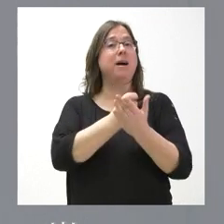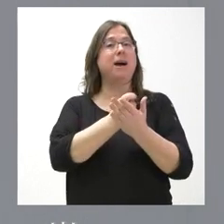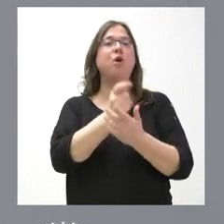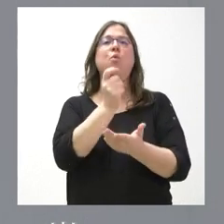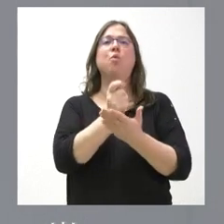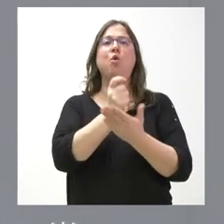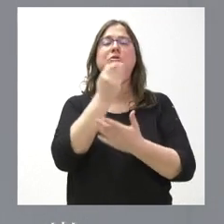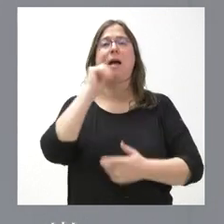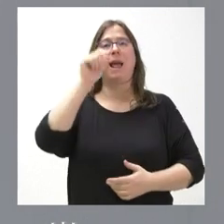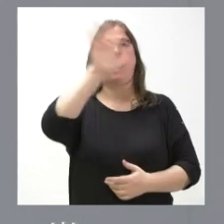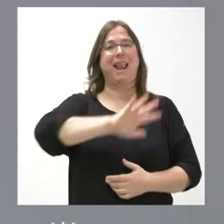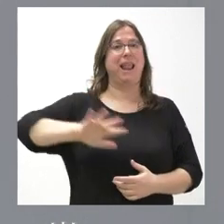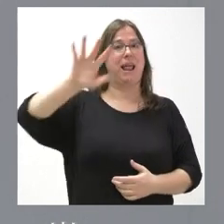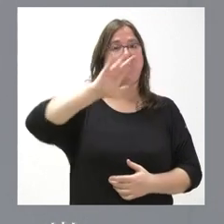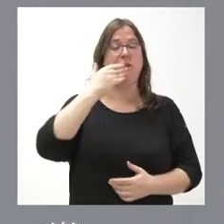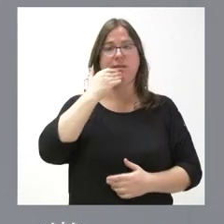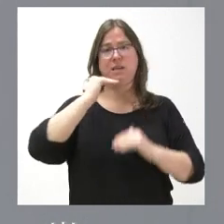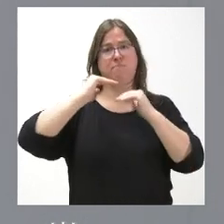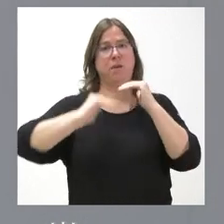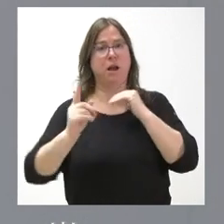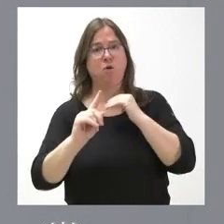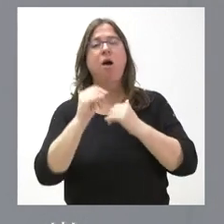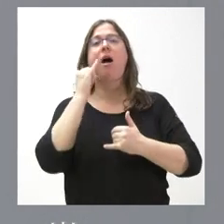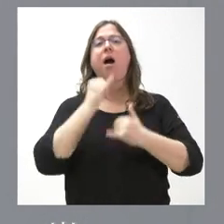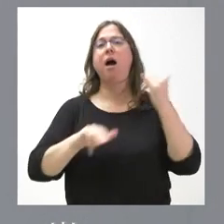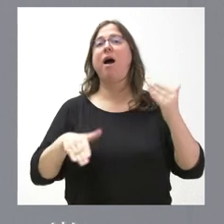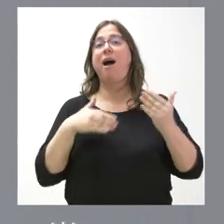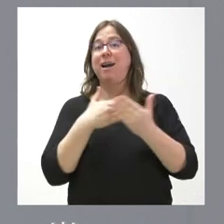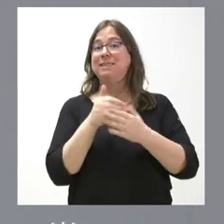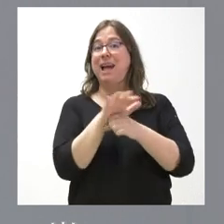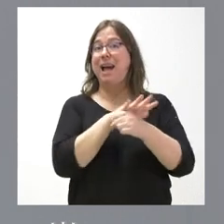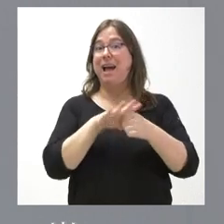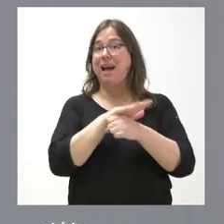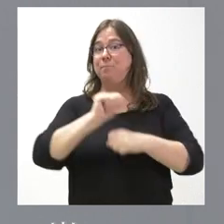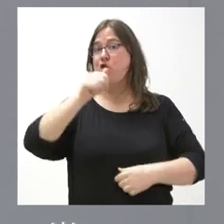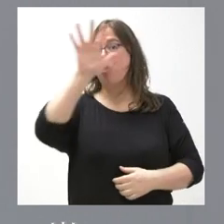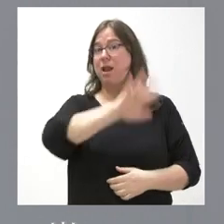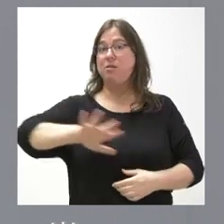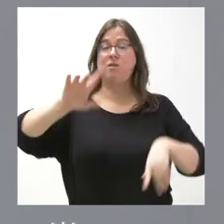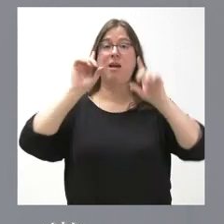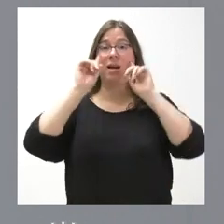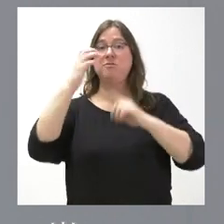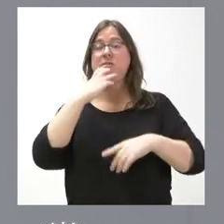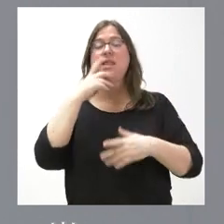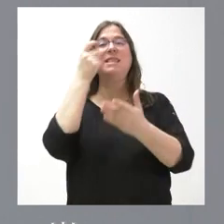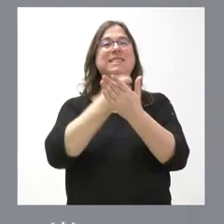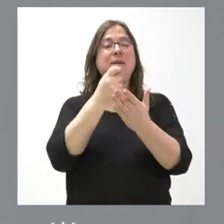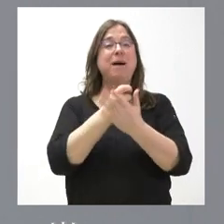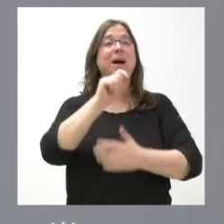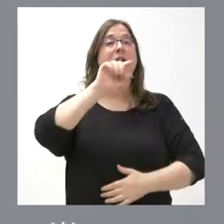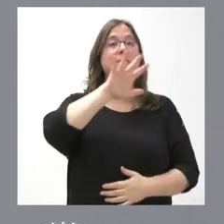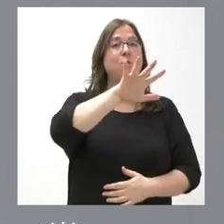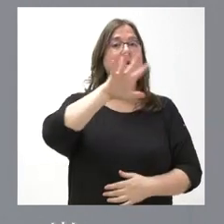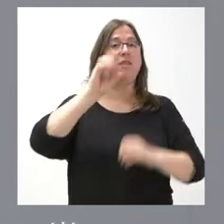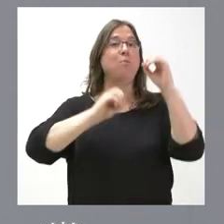nacional donde no se ha producido hasta el punto de que en el ámbito nacional, para ese caso concreto, se pagaría un 55